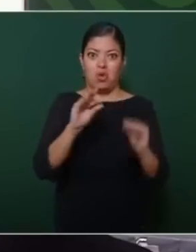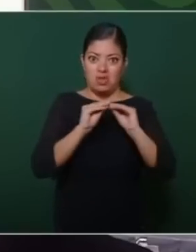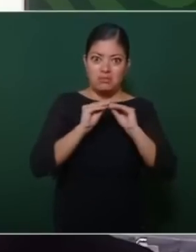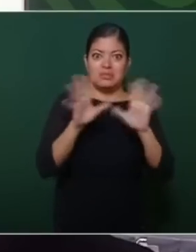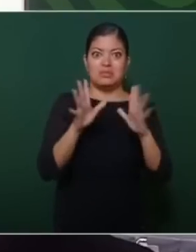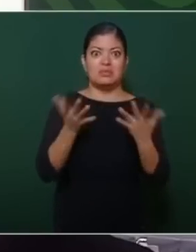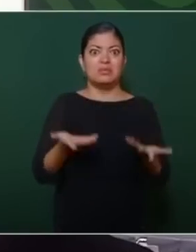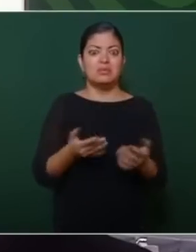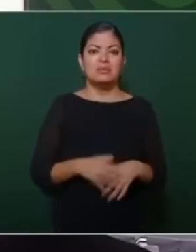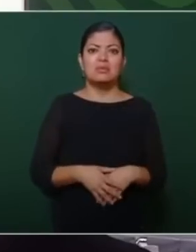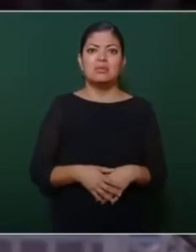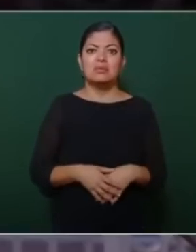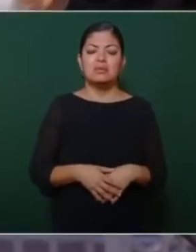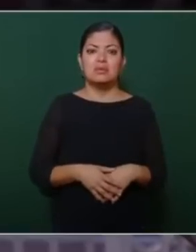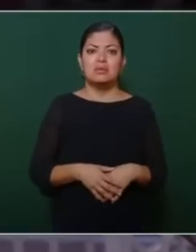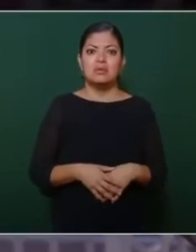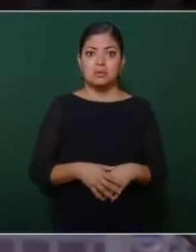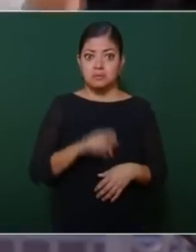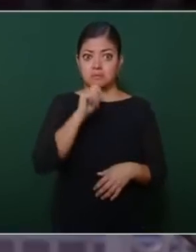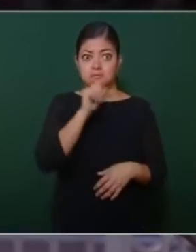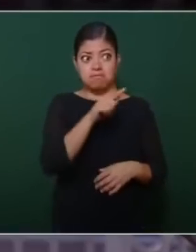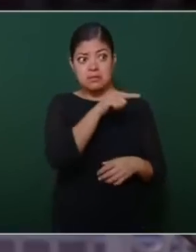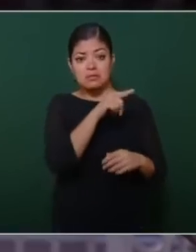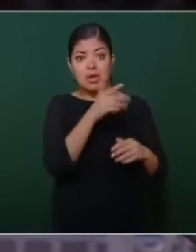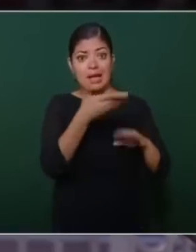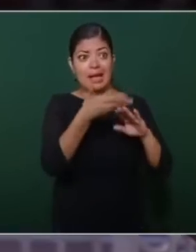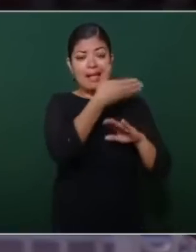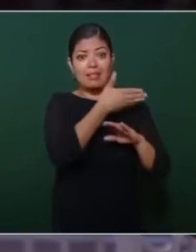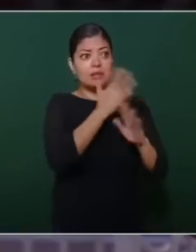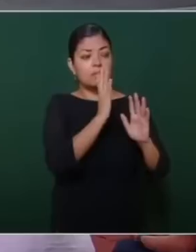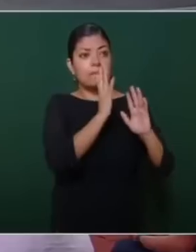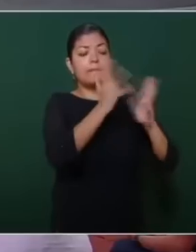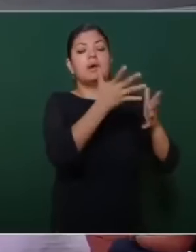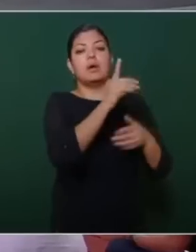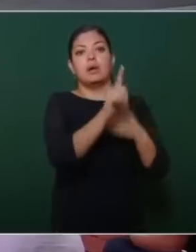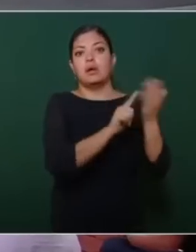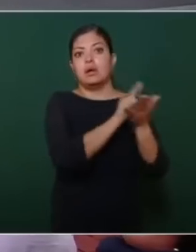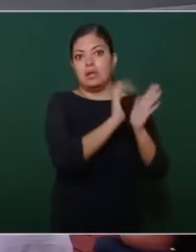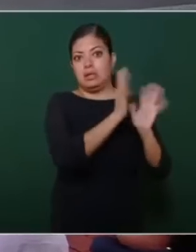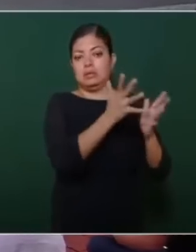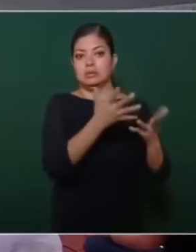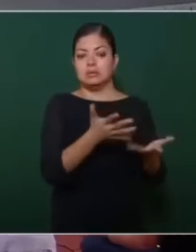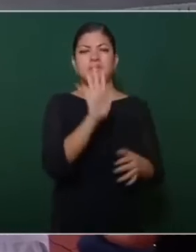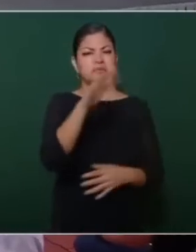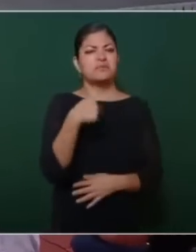estaba esto que quedó así y lo que me llama mucho la atención